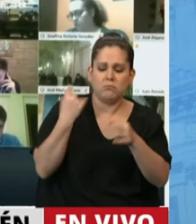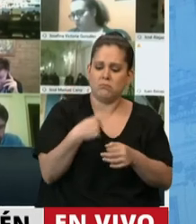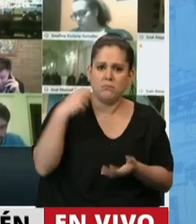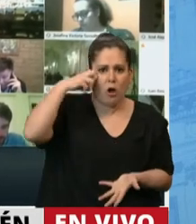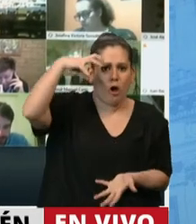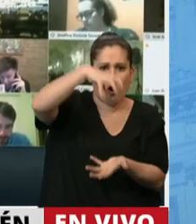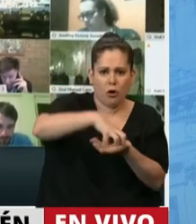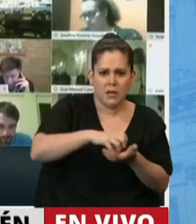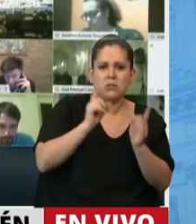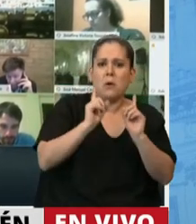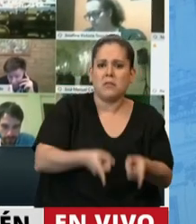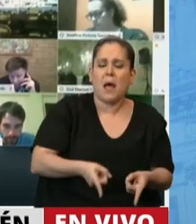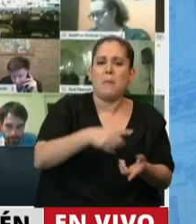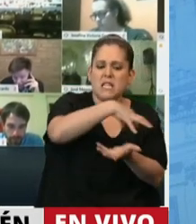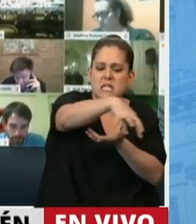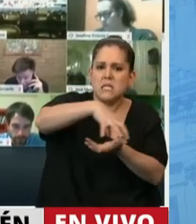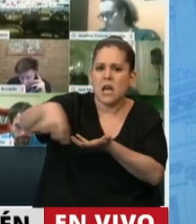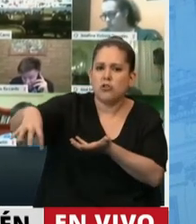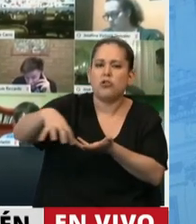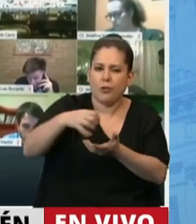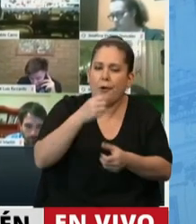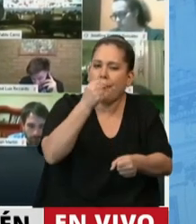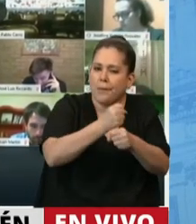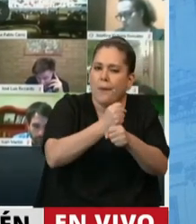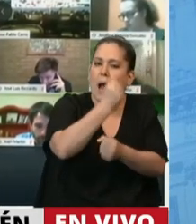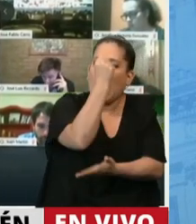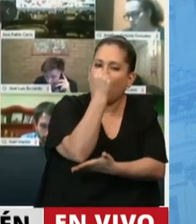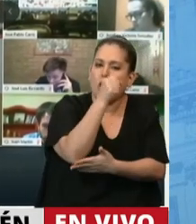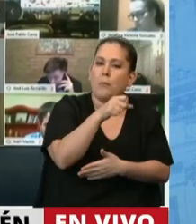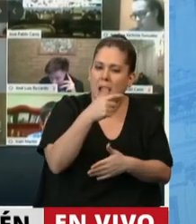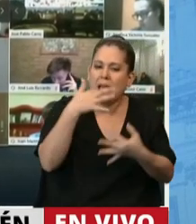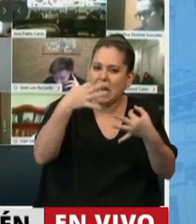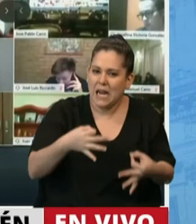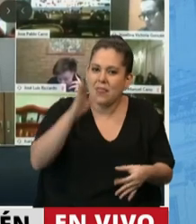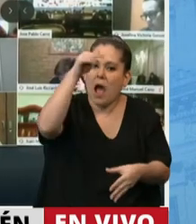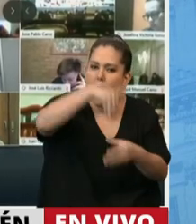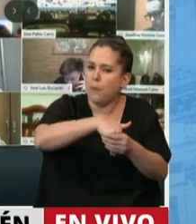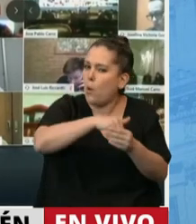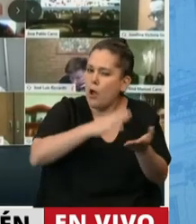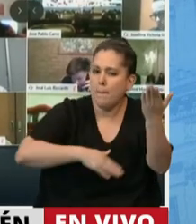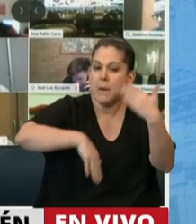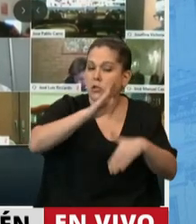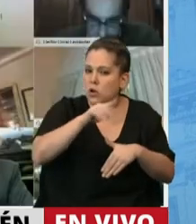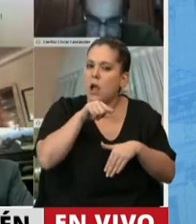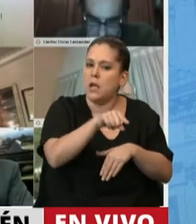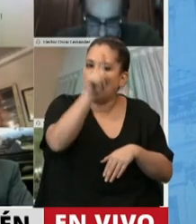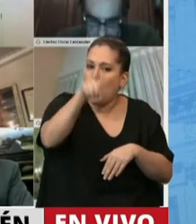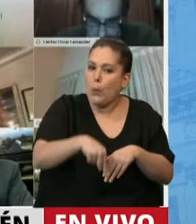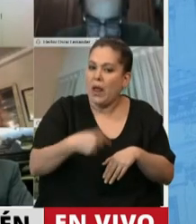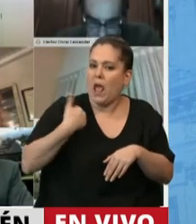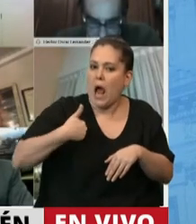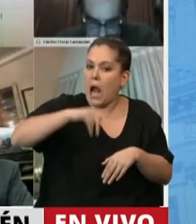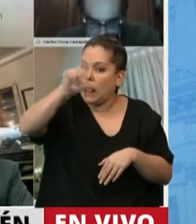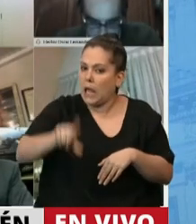principales actores de la economía del sector que haya sido aprobado por unanimidad y que le va a permitir al país rápidamente